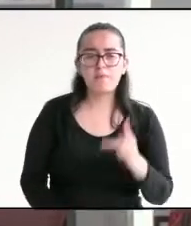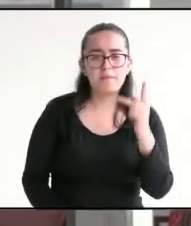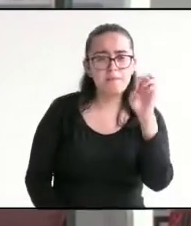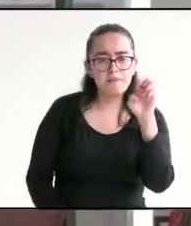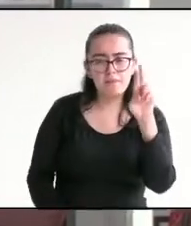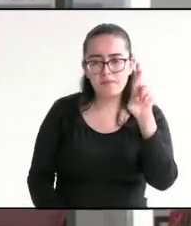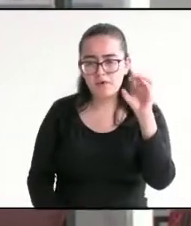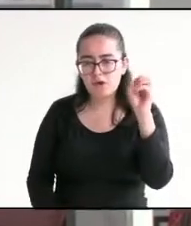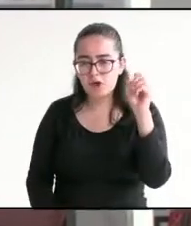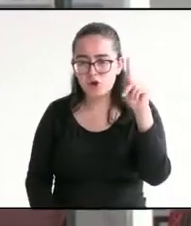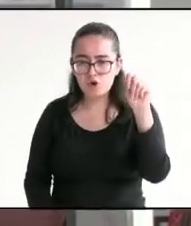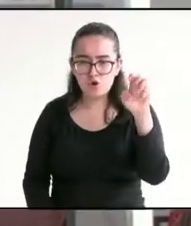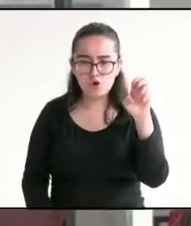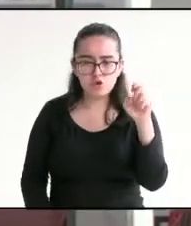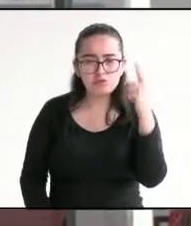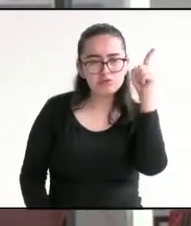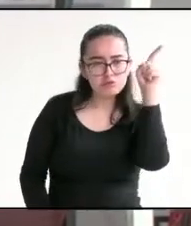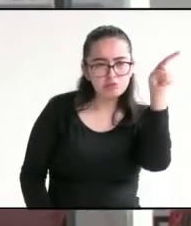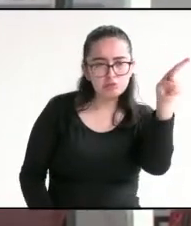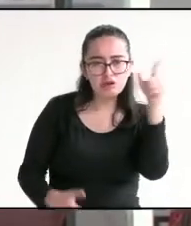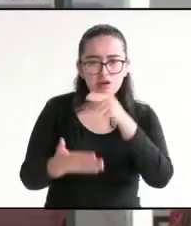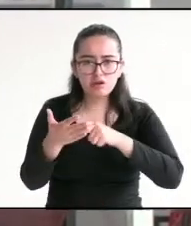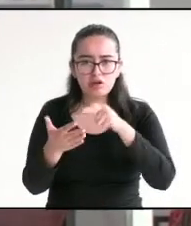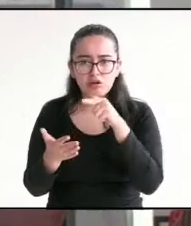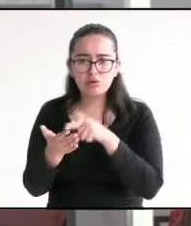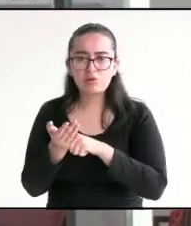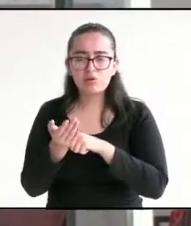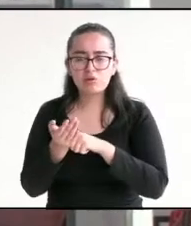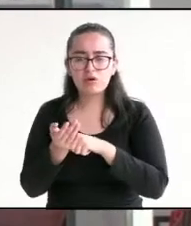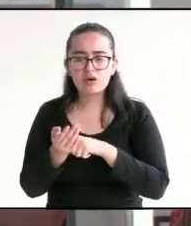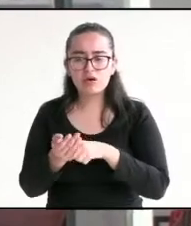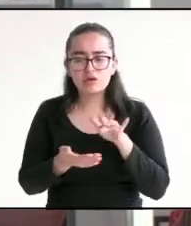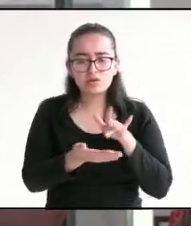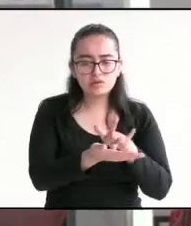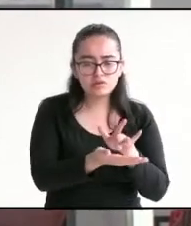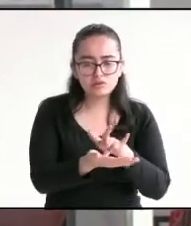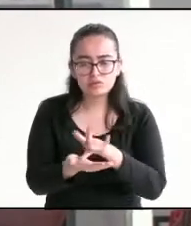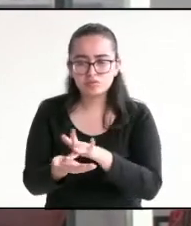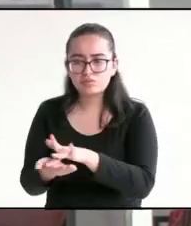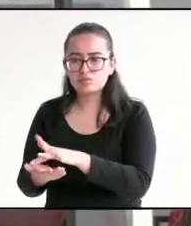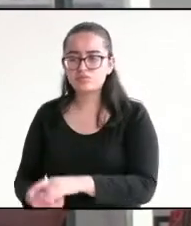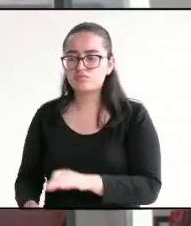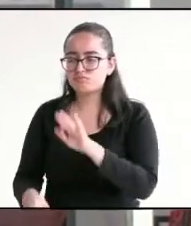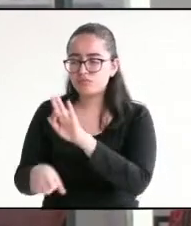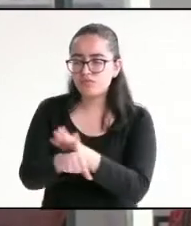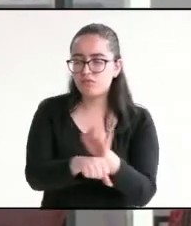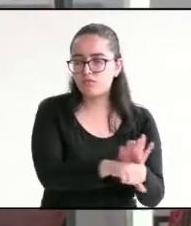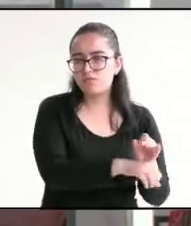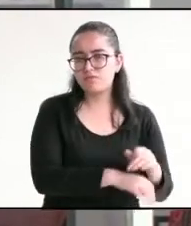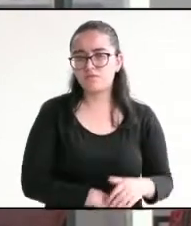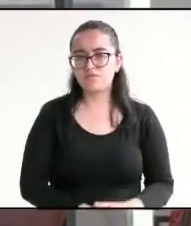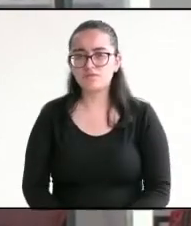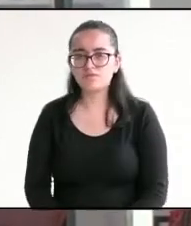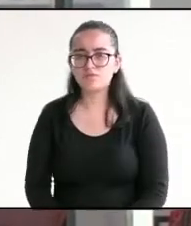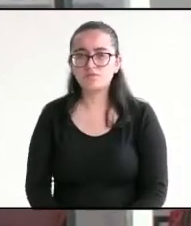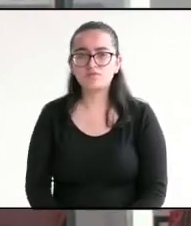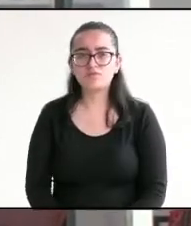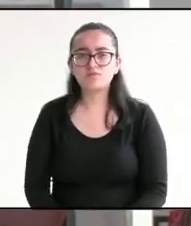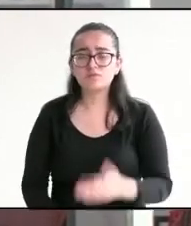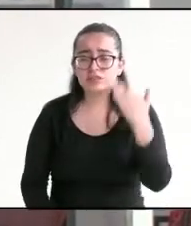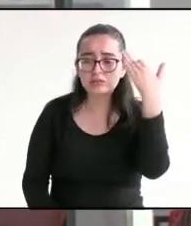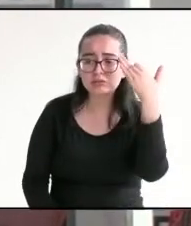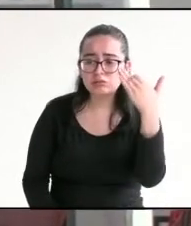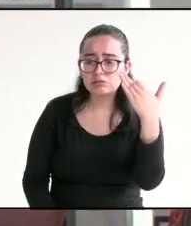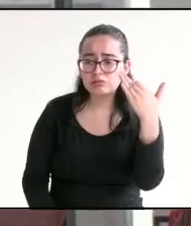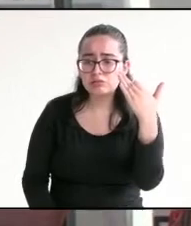del Soldado, que es donde nace nuestro río y da las facilidades a las familias para que cuiden cada árbol plantado. El tiempo se nos agota y si no